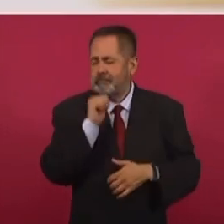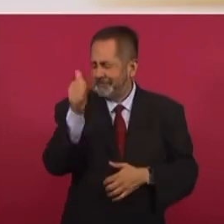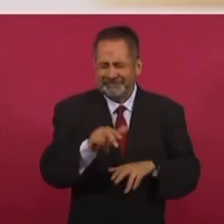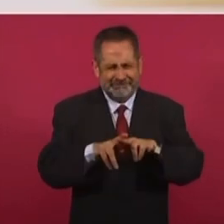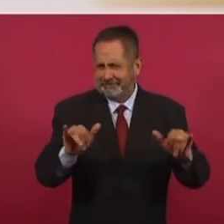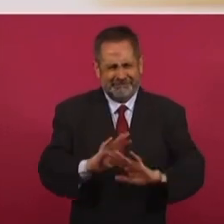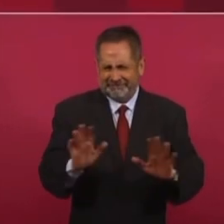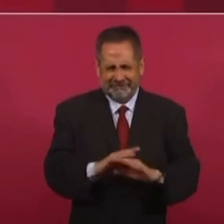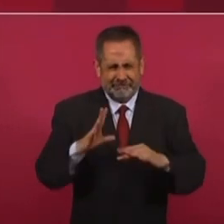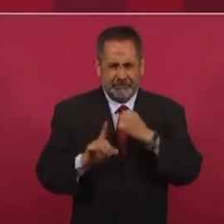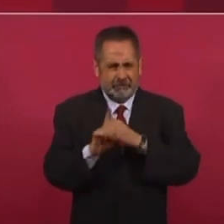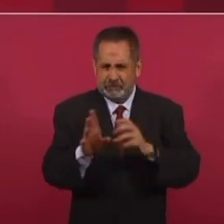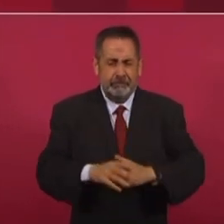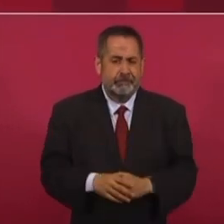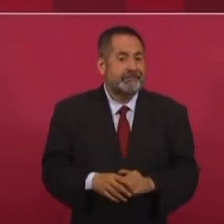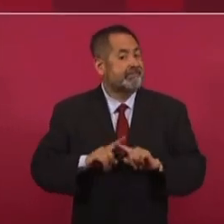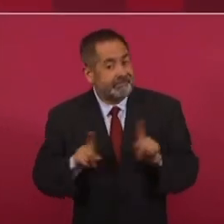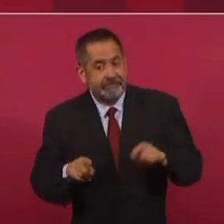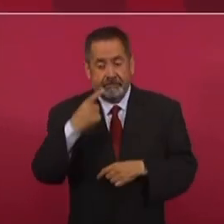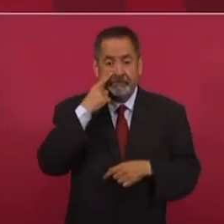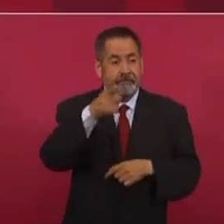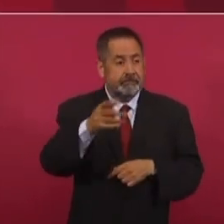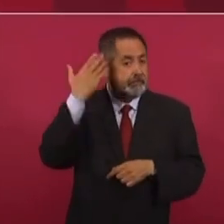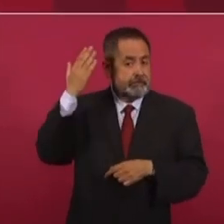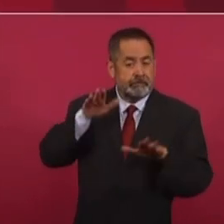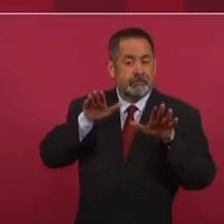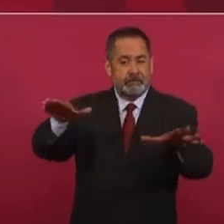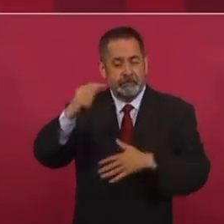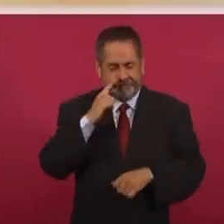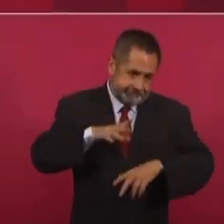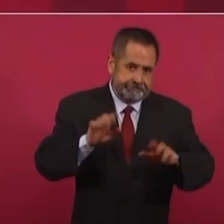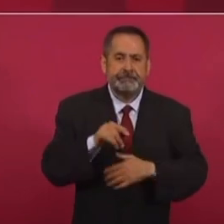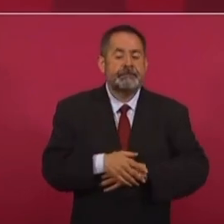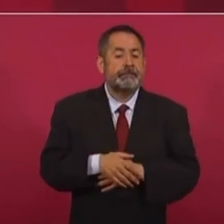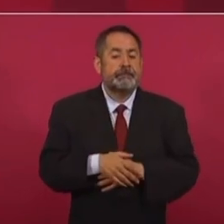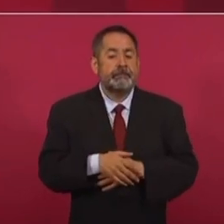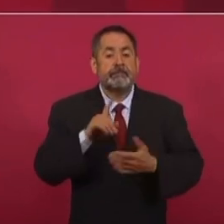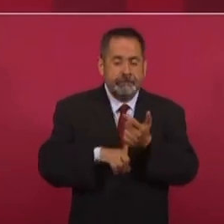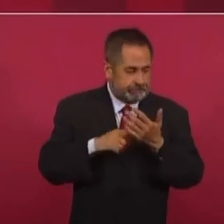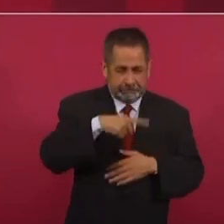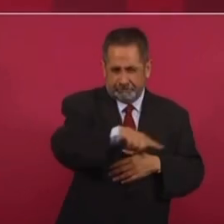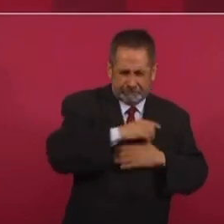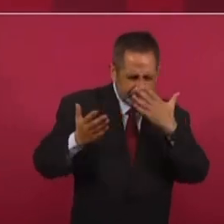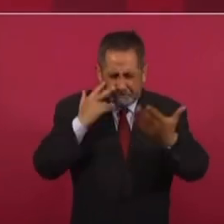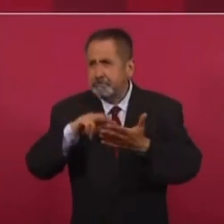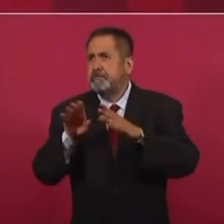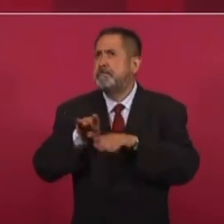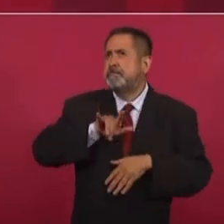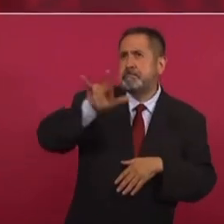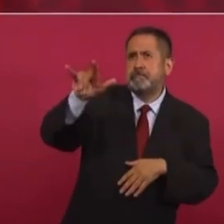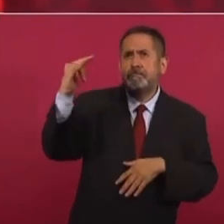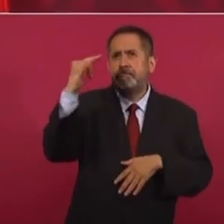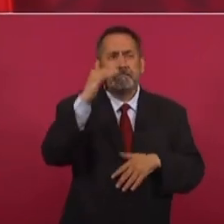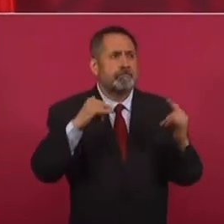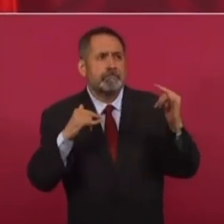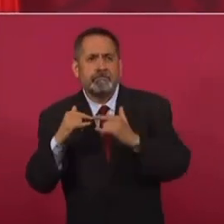contrario, cuando iban a hacer el aeropuerto de Texcoco, quienes hicieron los estudios de manejo del espacio aéreo,